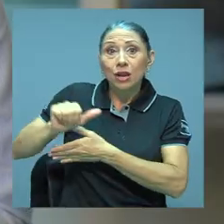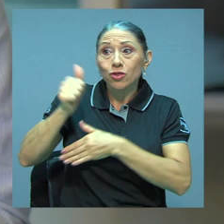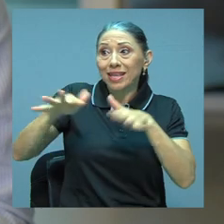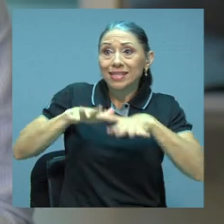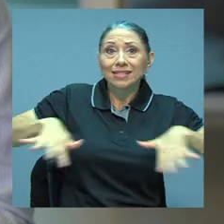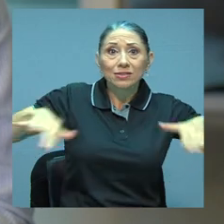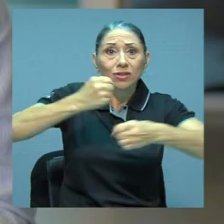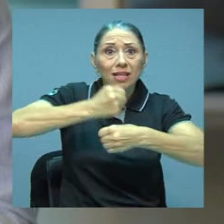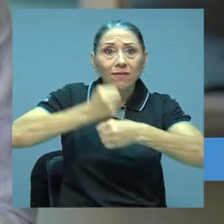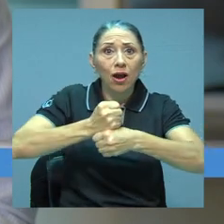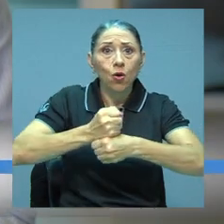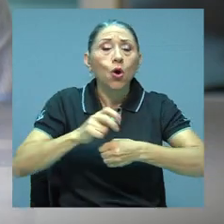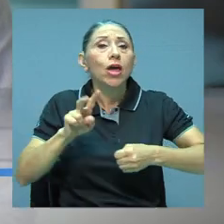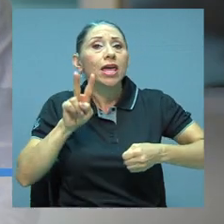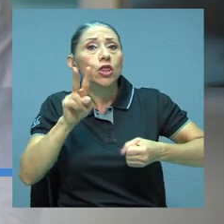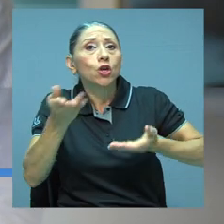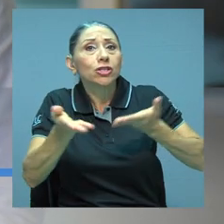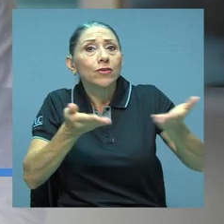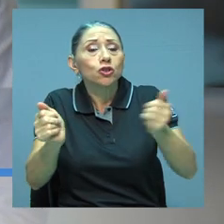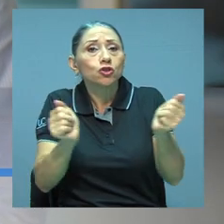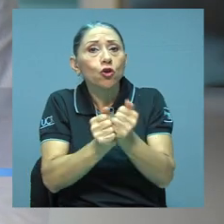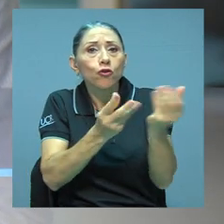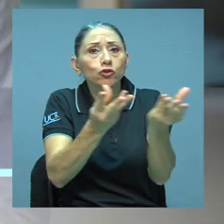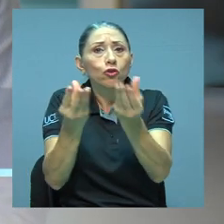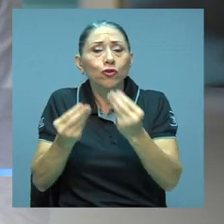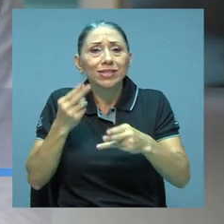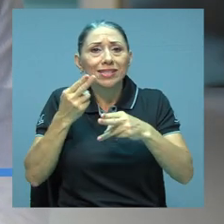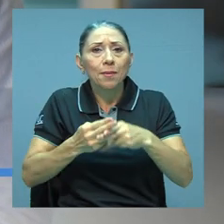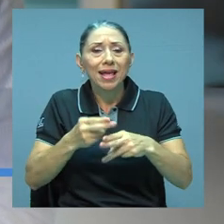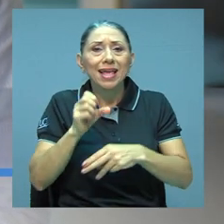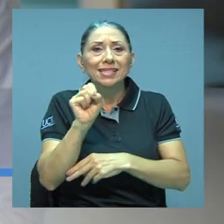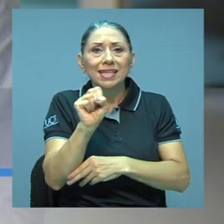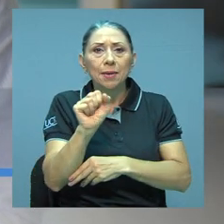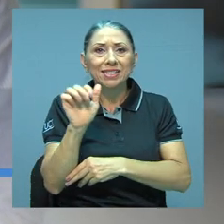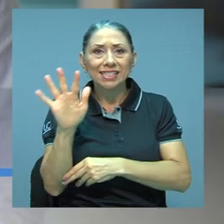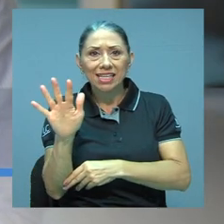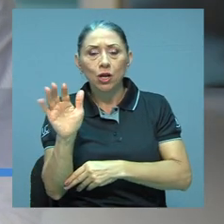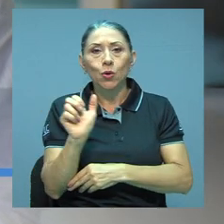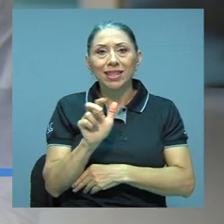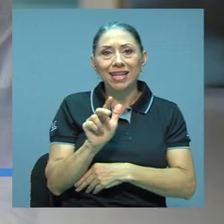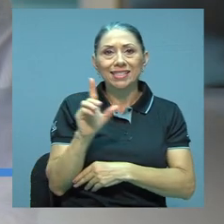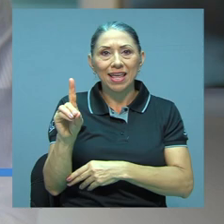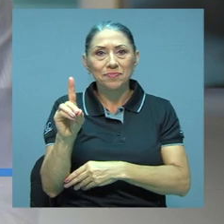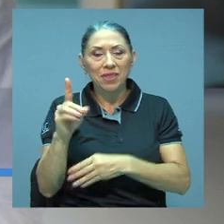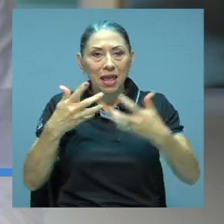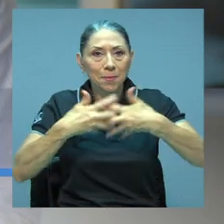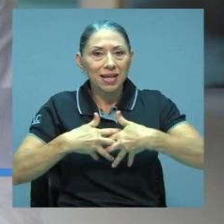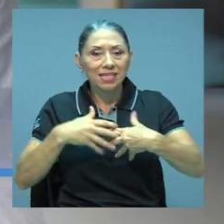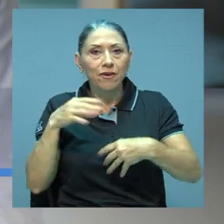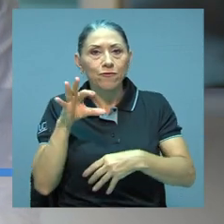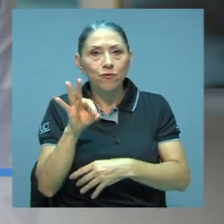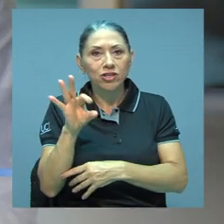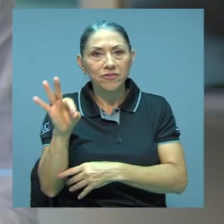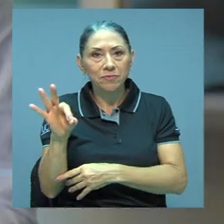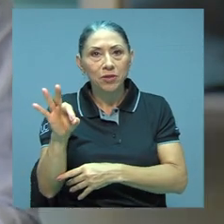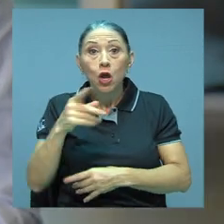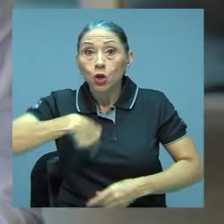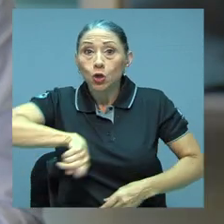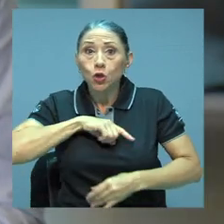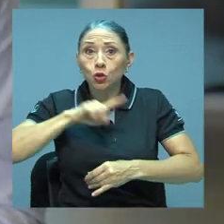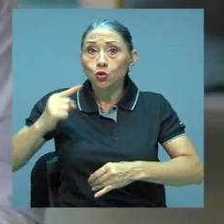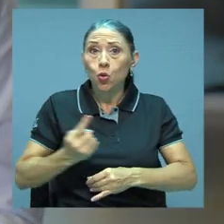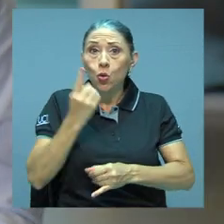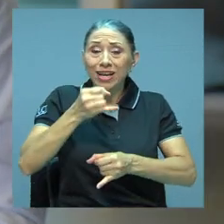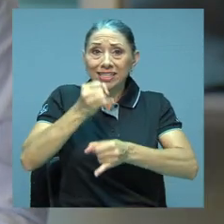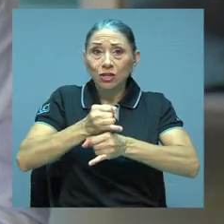y dos servidores, los cuales están con el software que se llama Synapse 5 y Synapse 3D de la empresa Fujifilm. Somos la única institución en el país